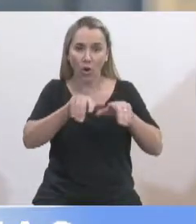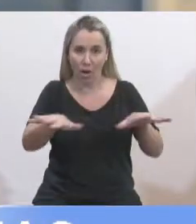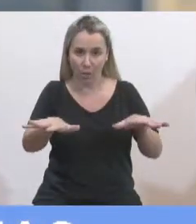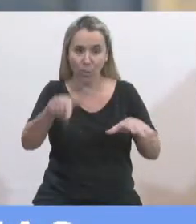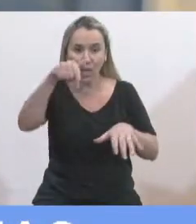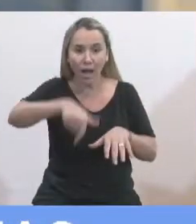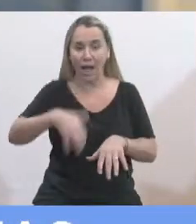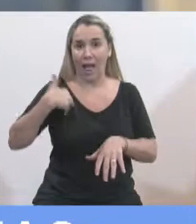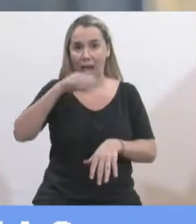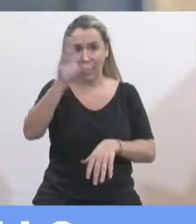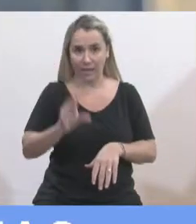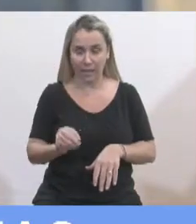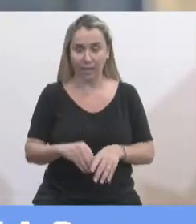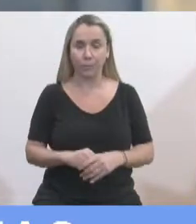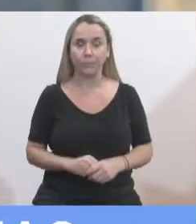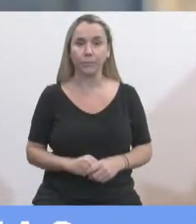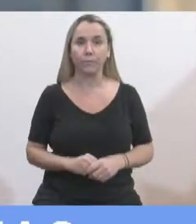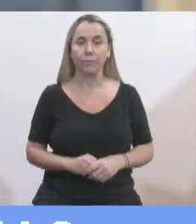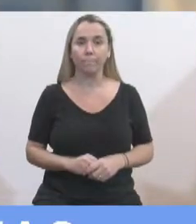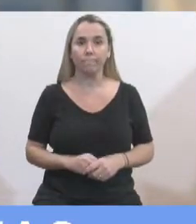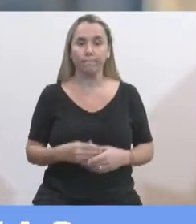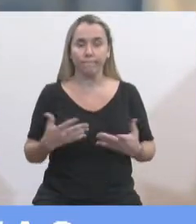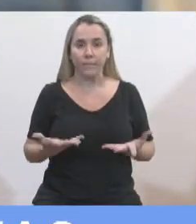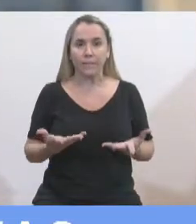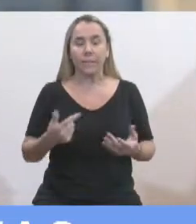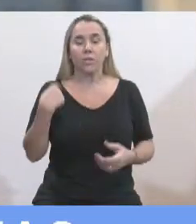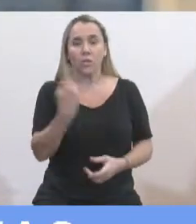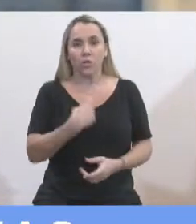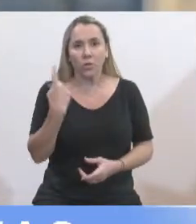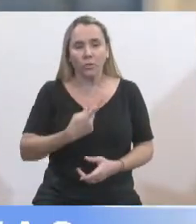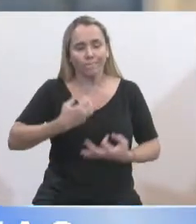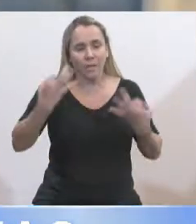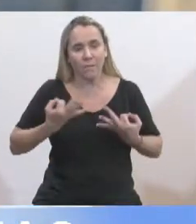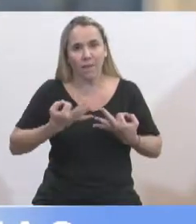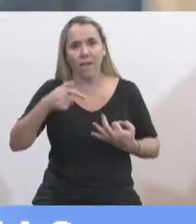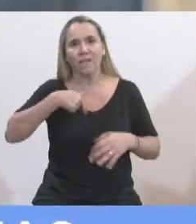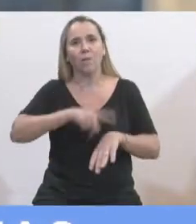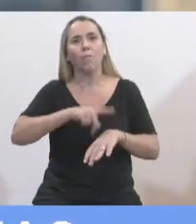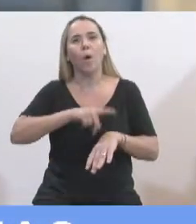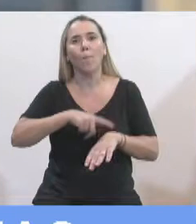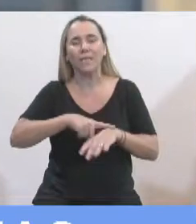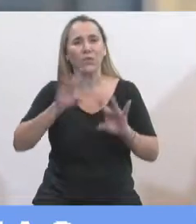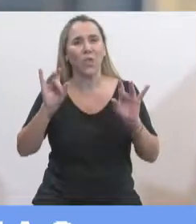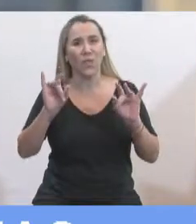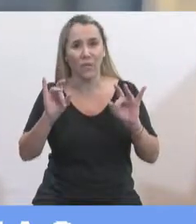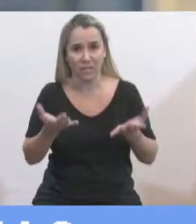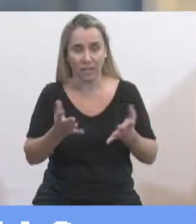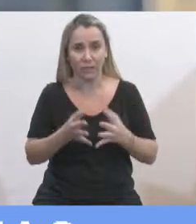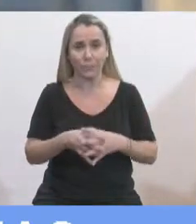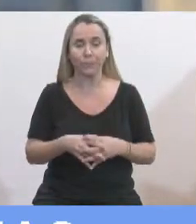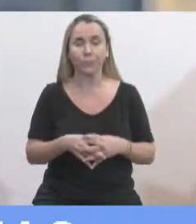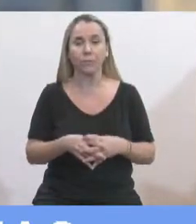en la República Argentina y realmente estamos viviendo el momento más difícil por